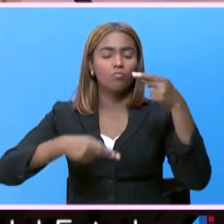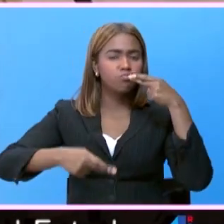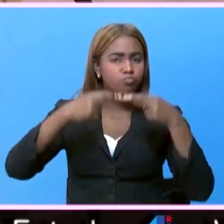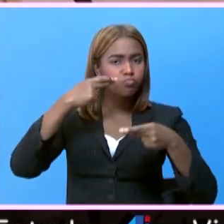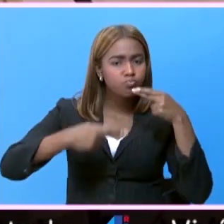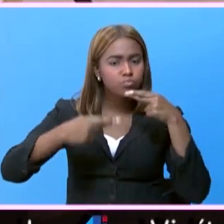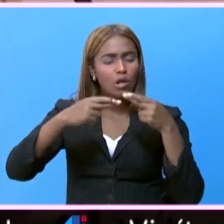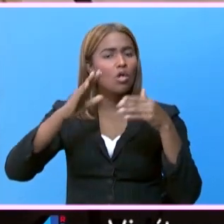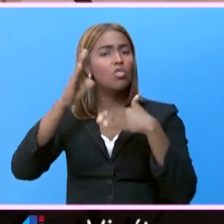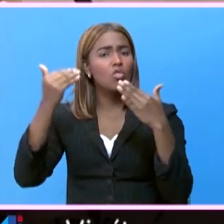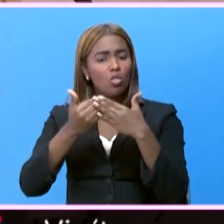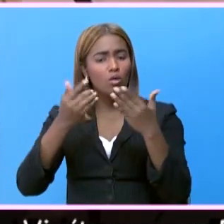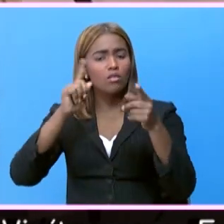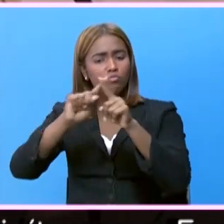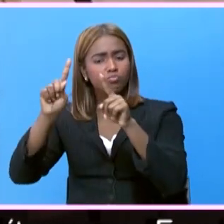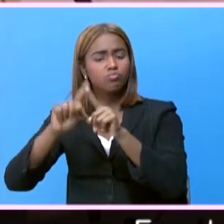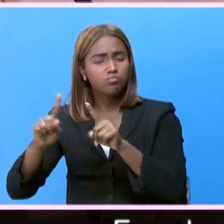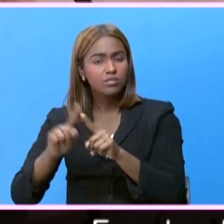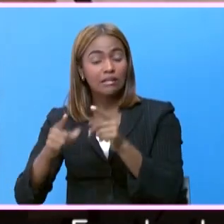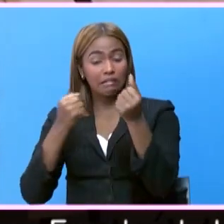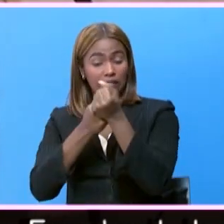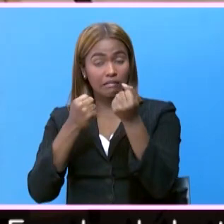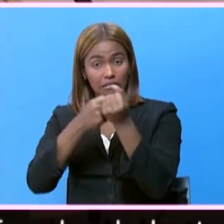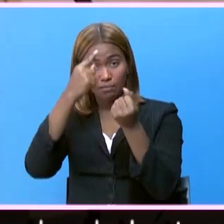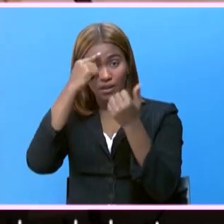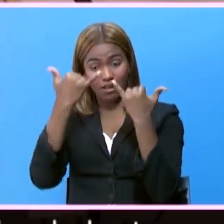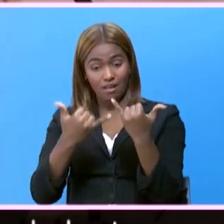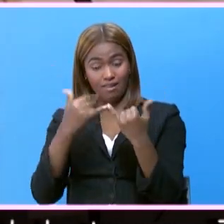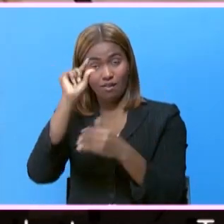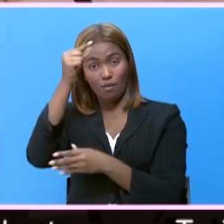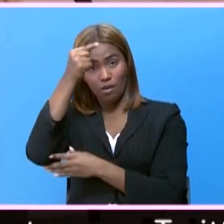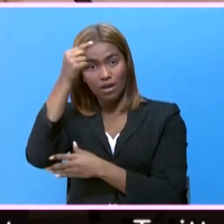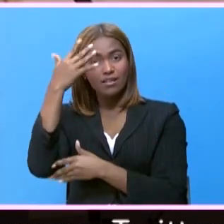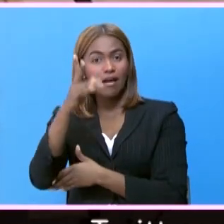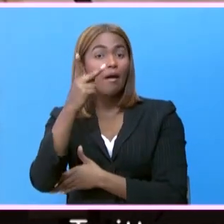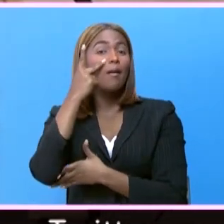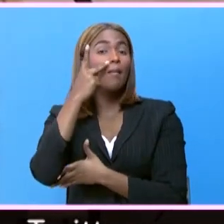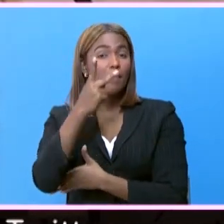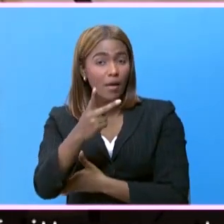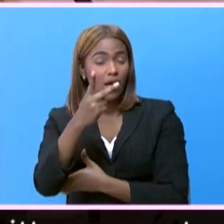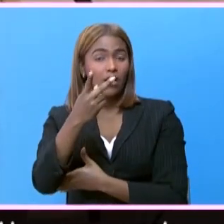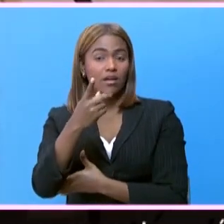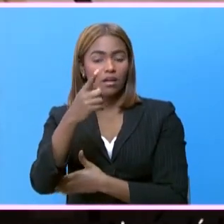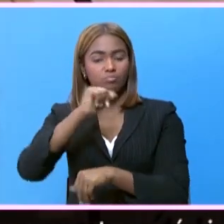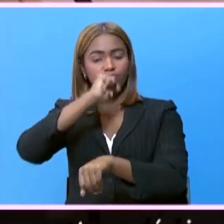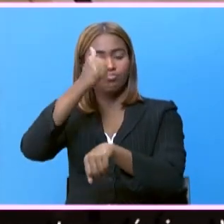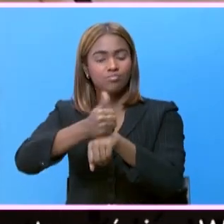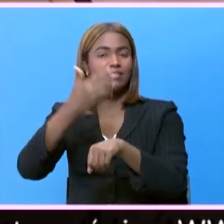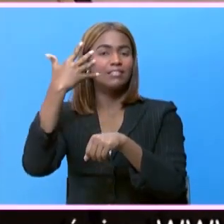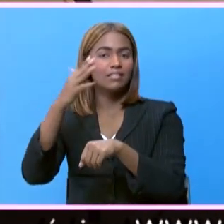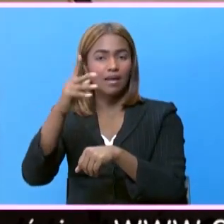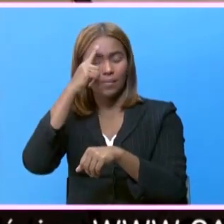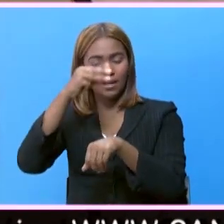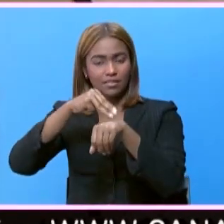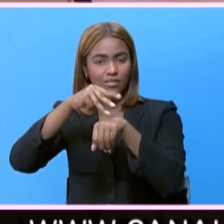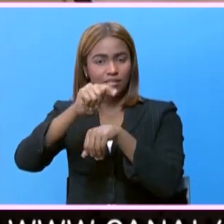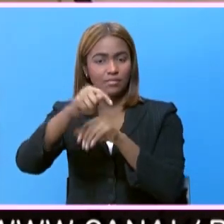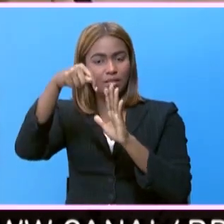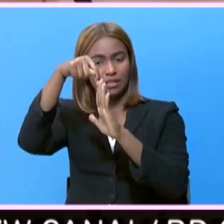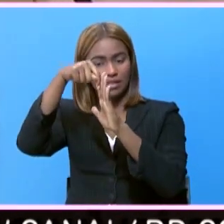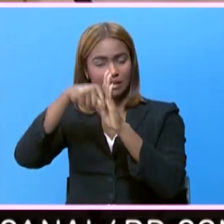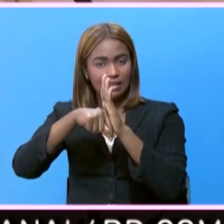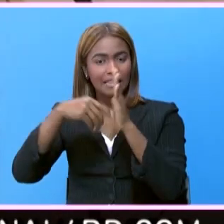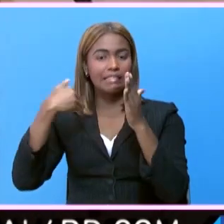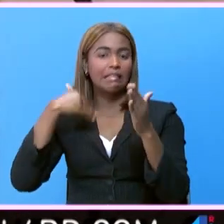bares y toda una cadena de valor que el presente gobierno lo ha tomado en cuenta con la aprobación del turismo interno,